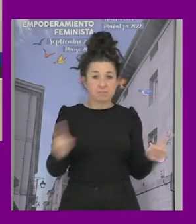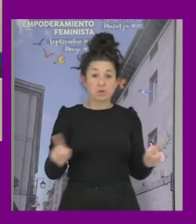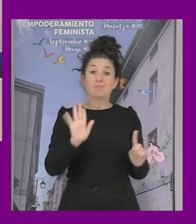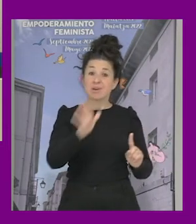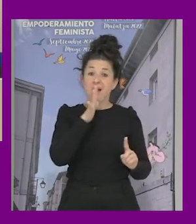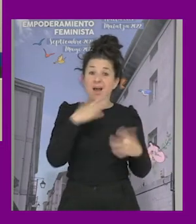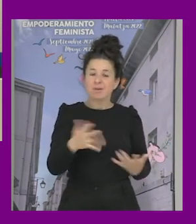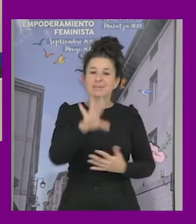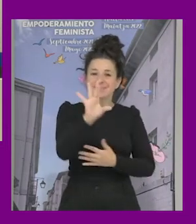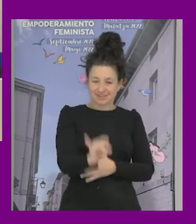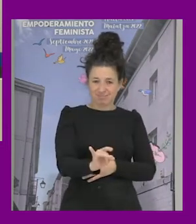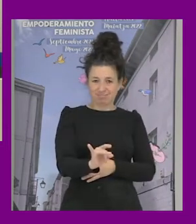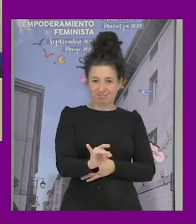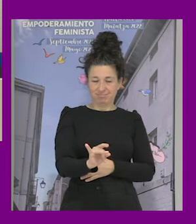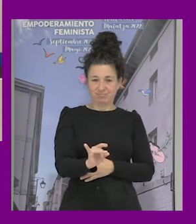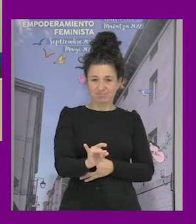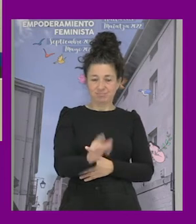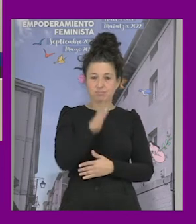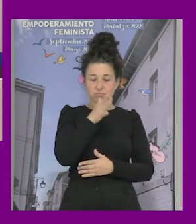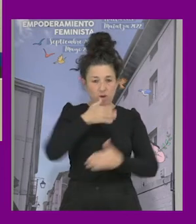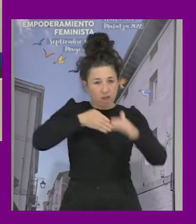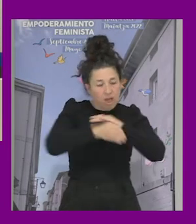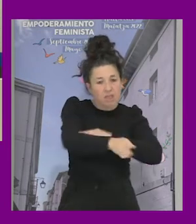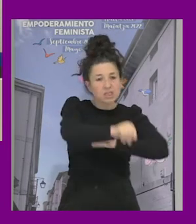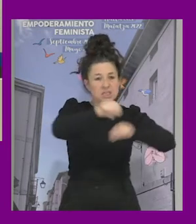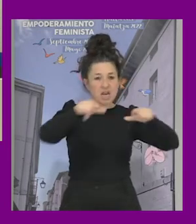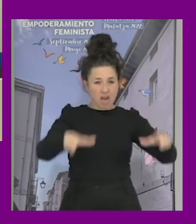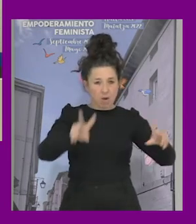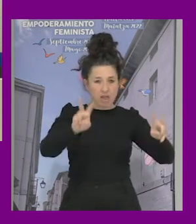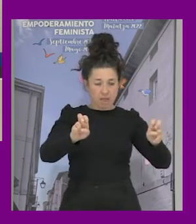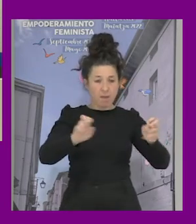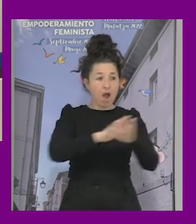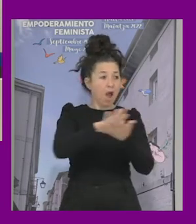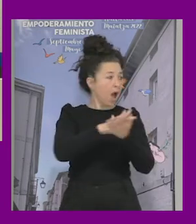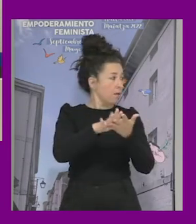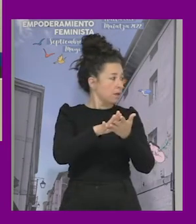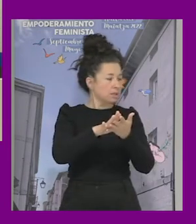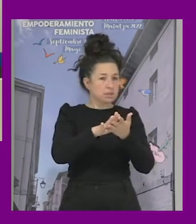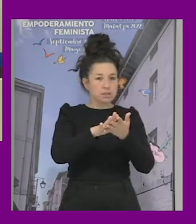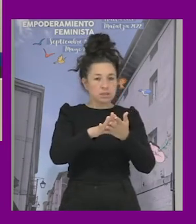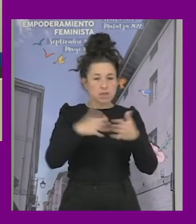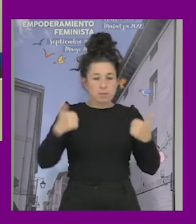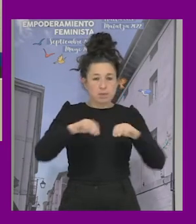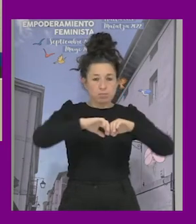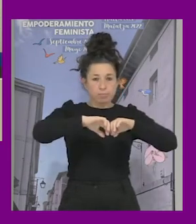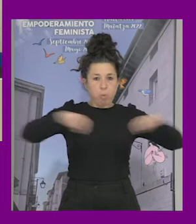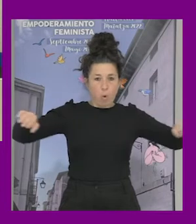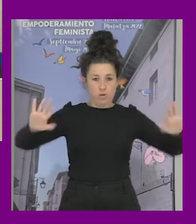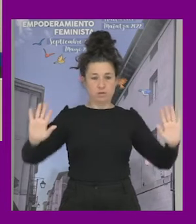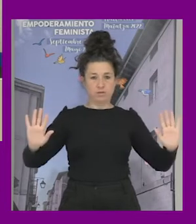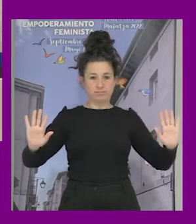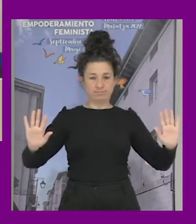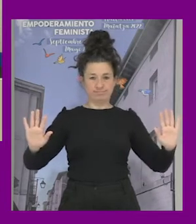día sí mayoritariamente entras en un aula plantearse ese tema y de repente tenemos